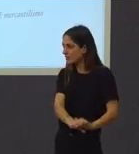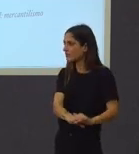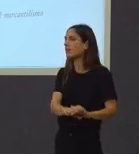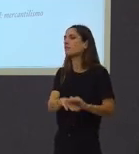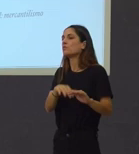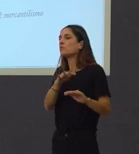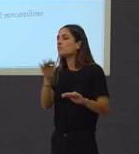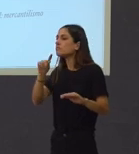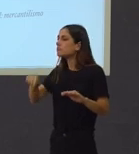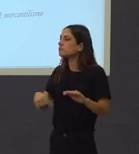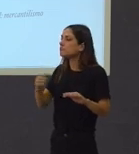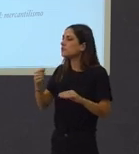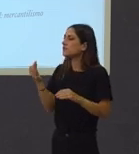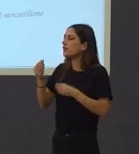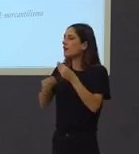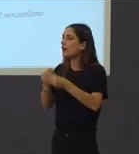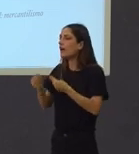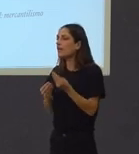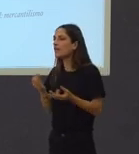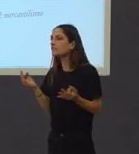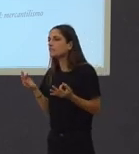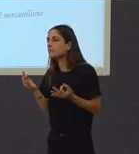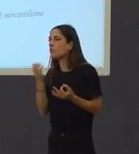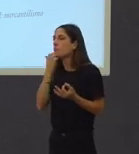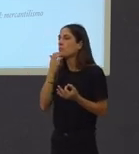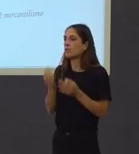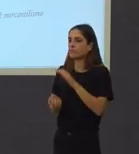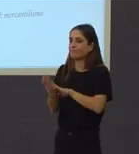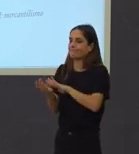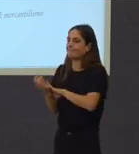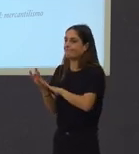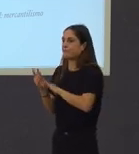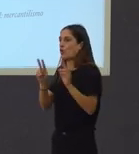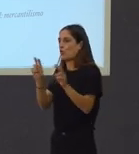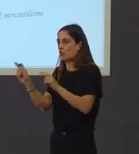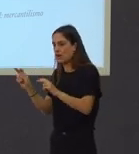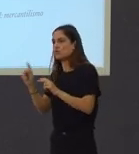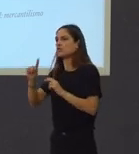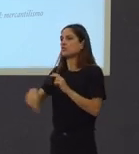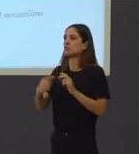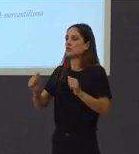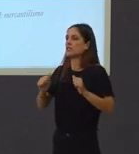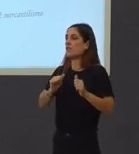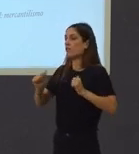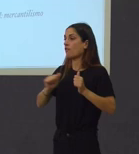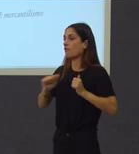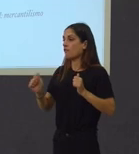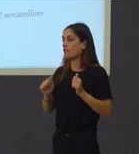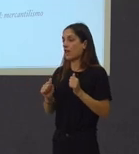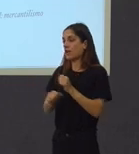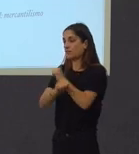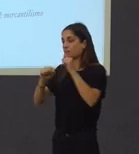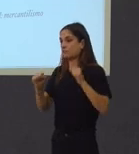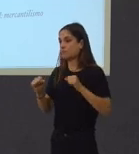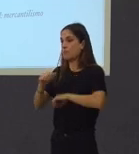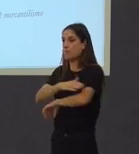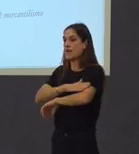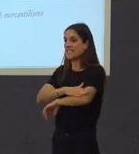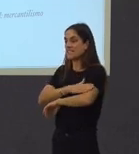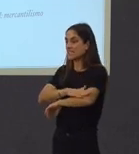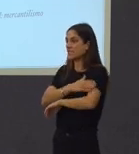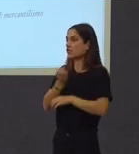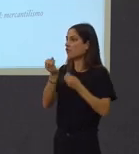e o que hai que facer é sacarlle rédito. Chega Manuel Fraga ao Ministerio de Información e Turismo a ambos,